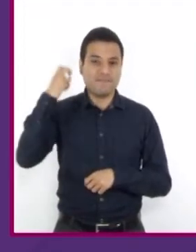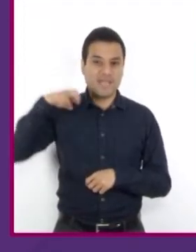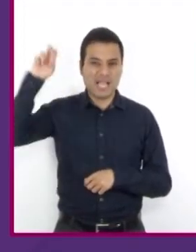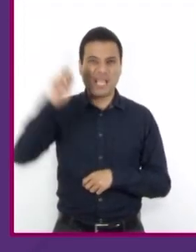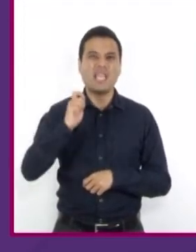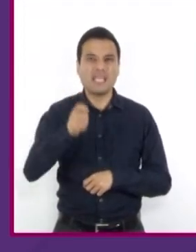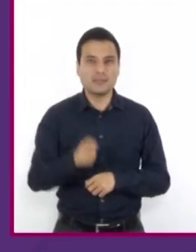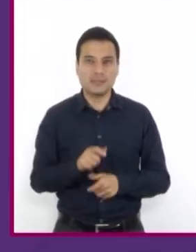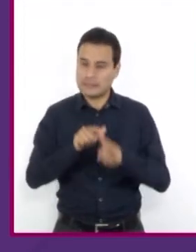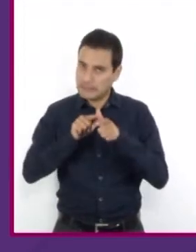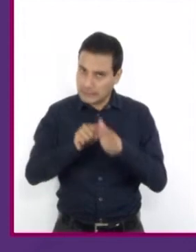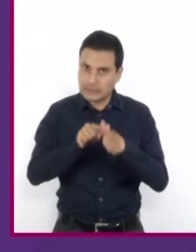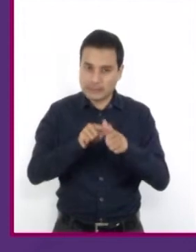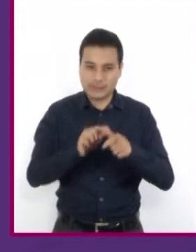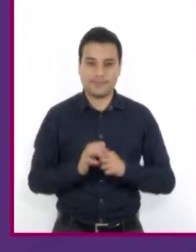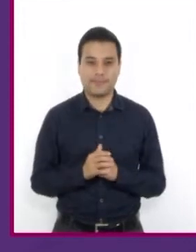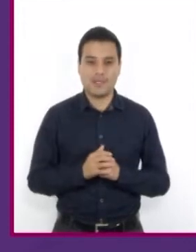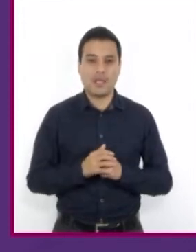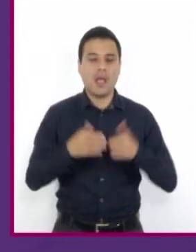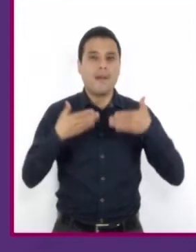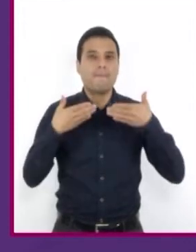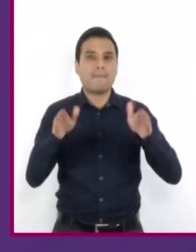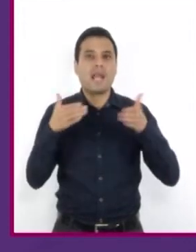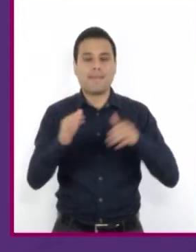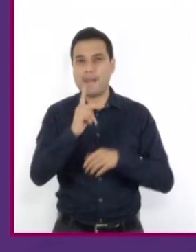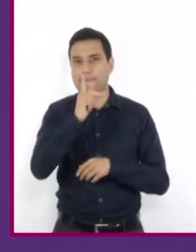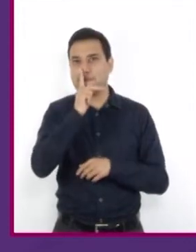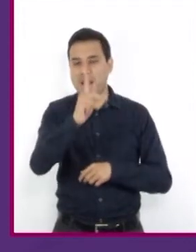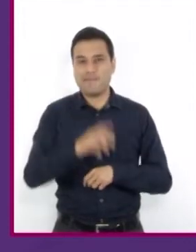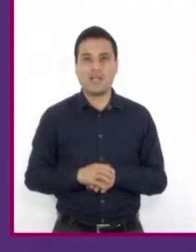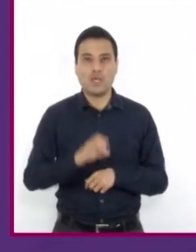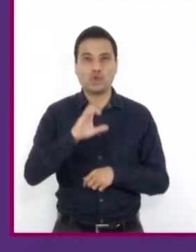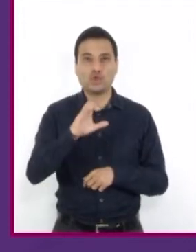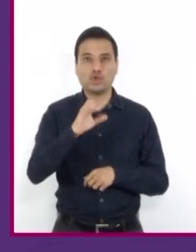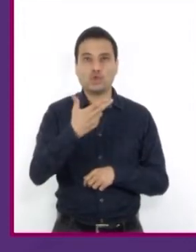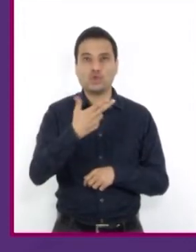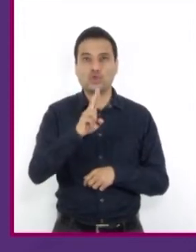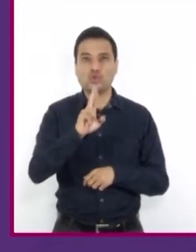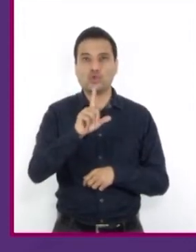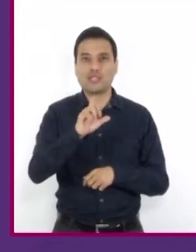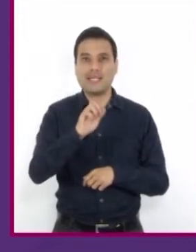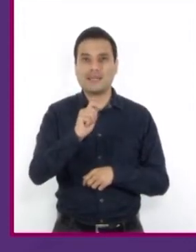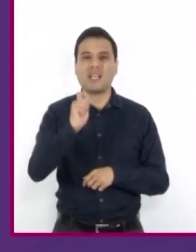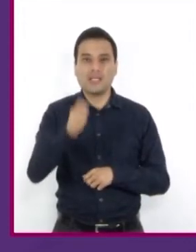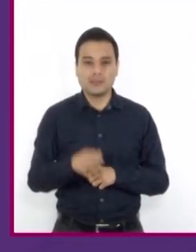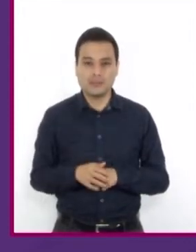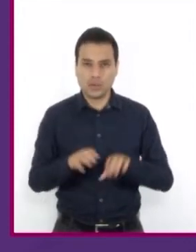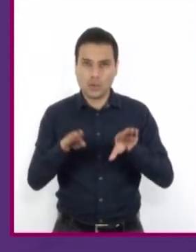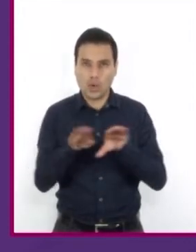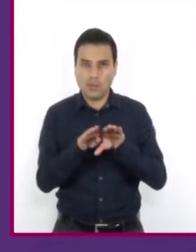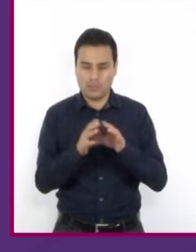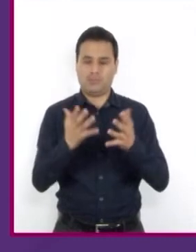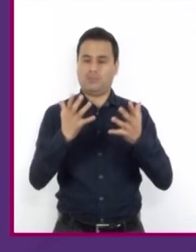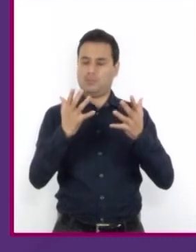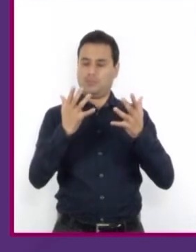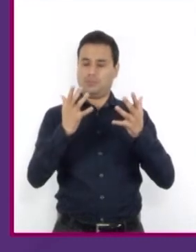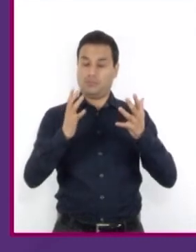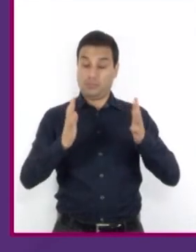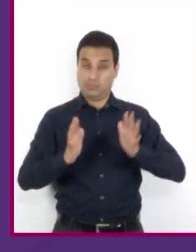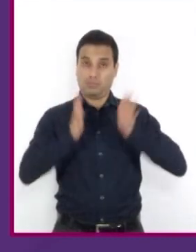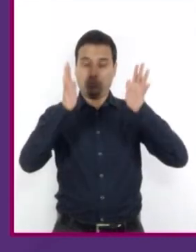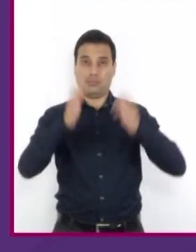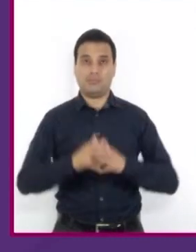síguele. En Panamá, la expresión chuleta es como decir, ¡ah caray! Una expresión de sorpresa.